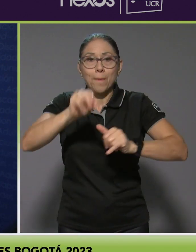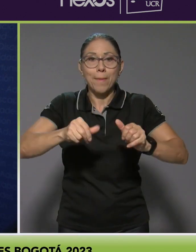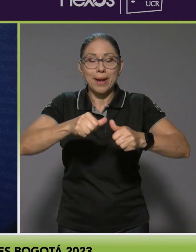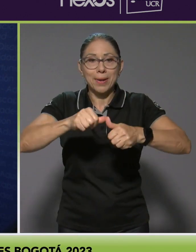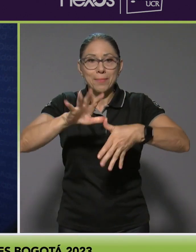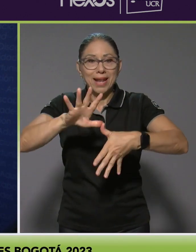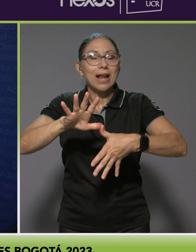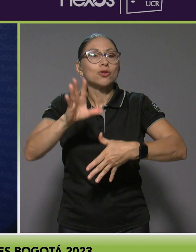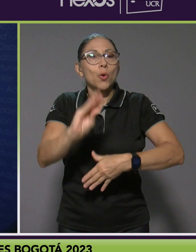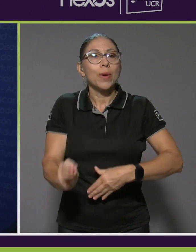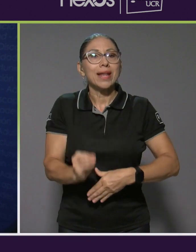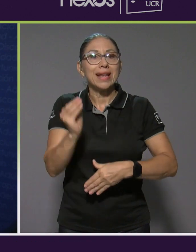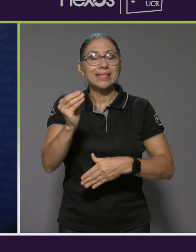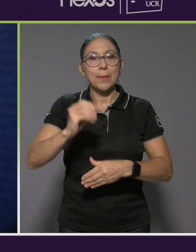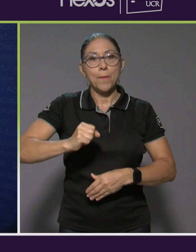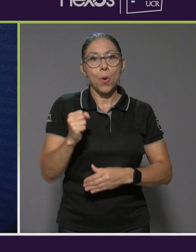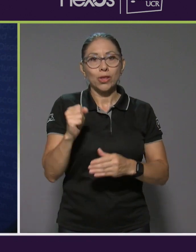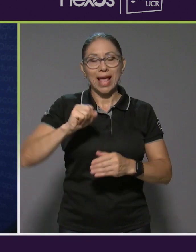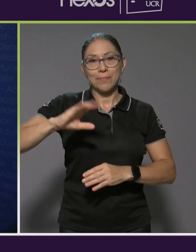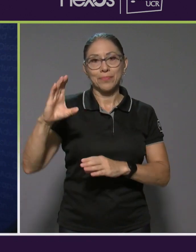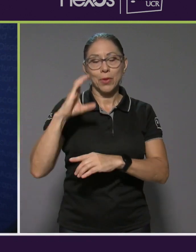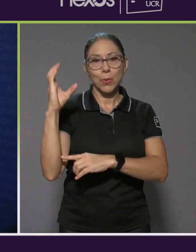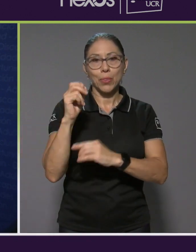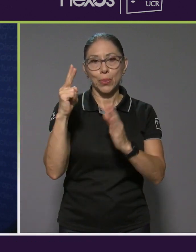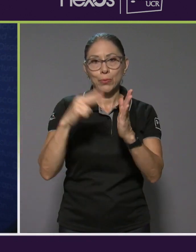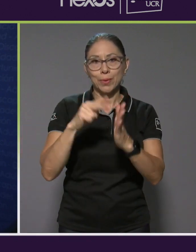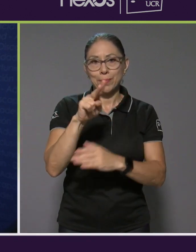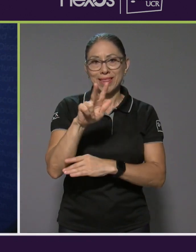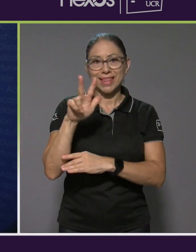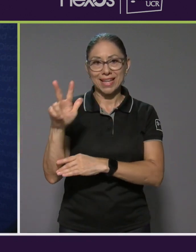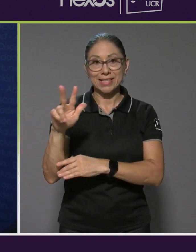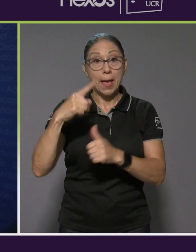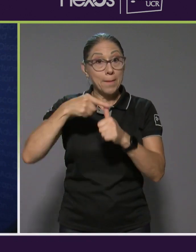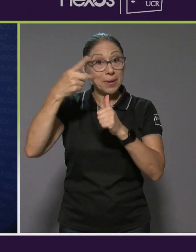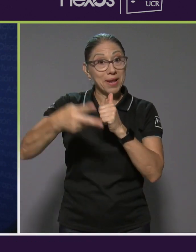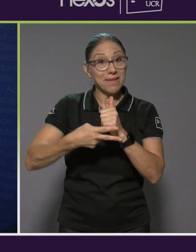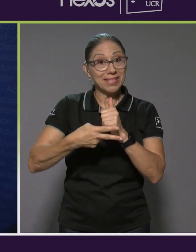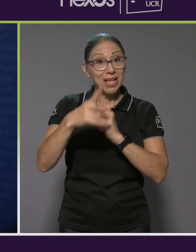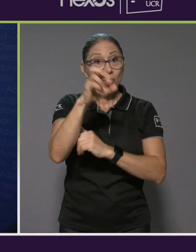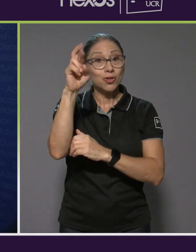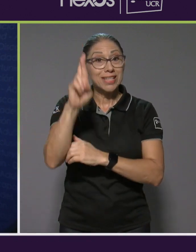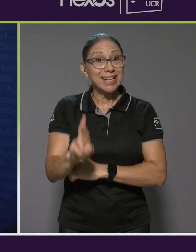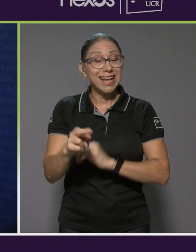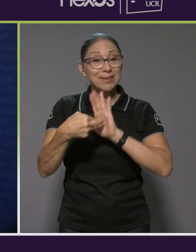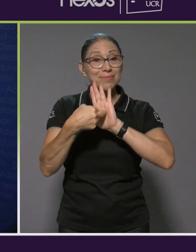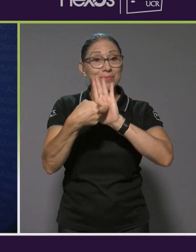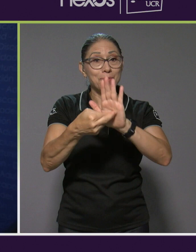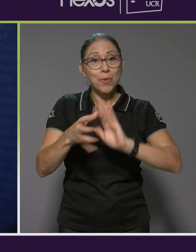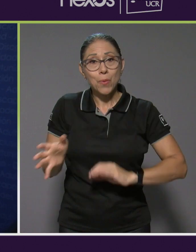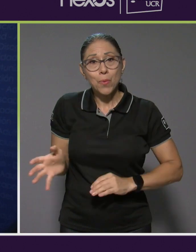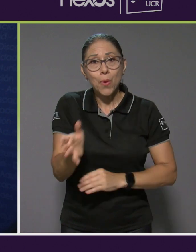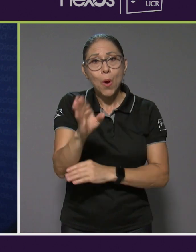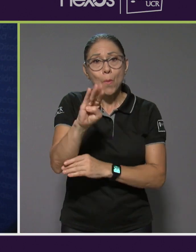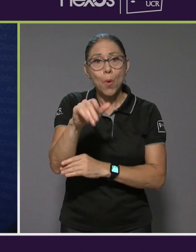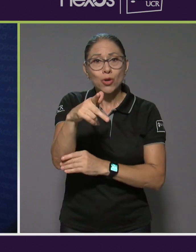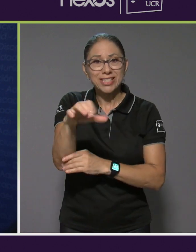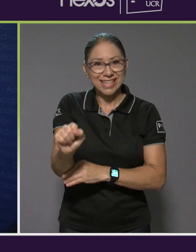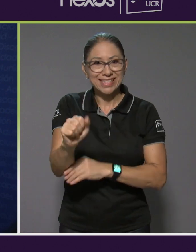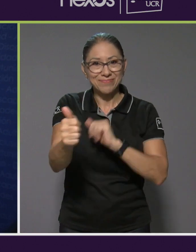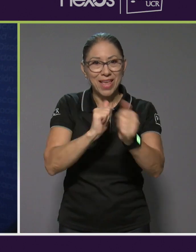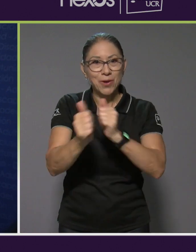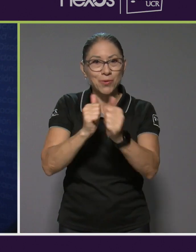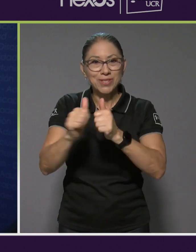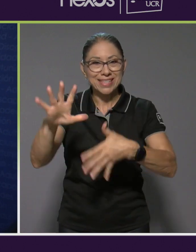Bogotá 2023 y por primera vez Costa Rica tendrá representación en bochas en unos justos juveniles del continente.